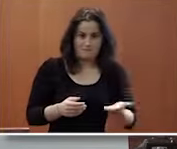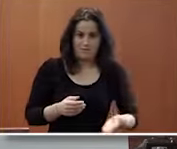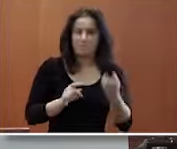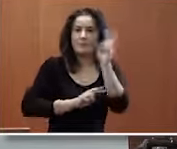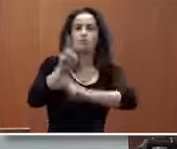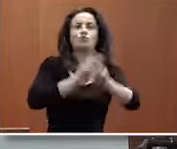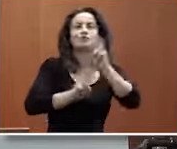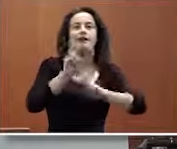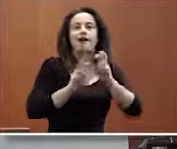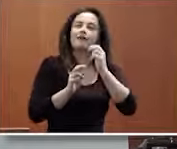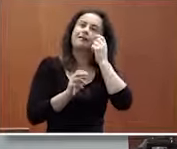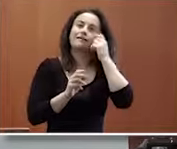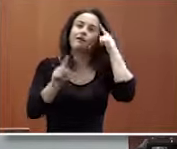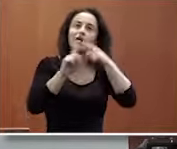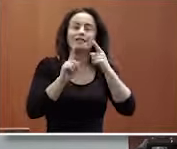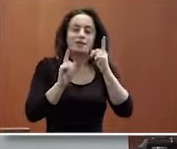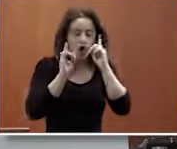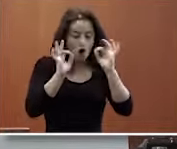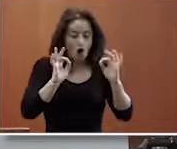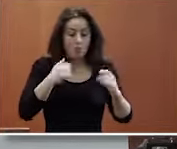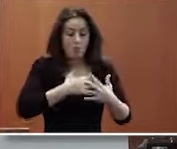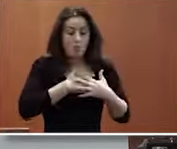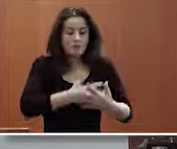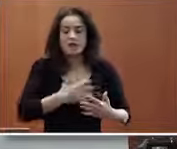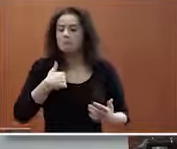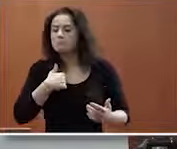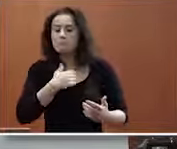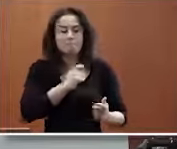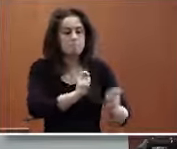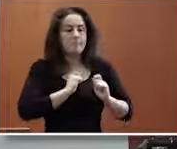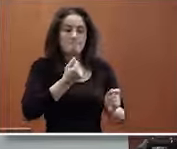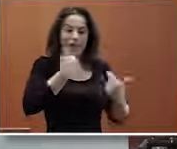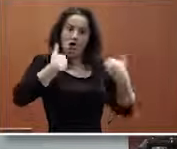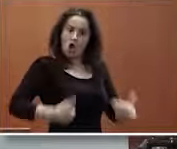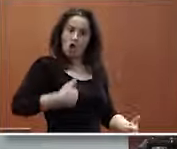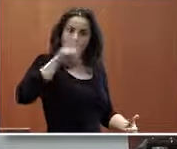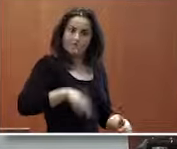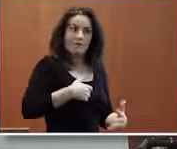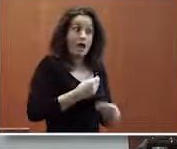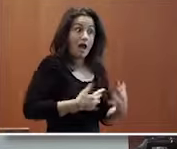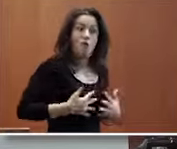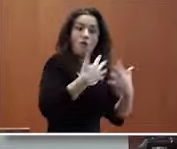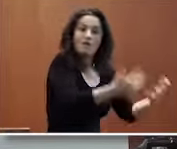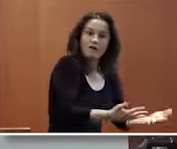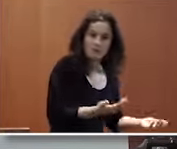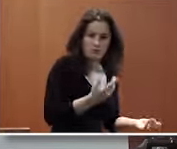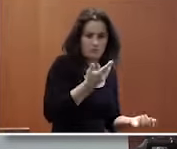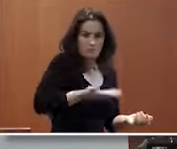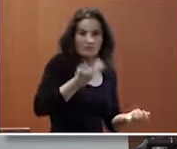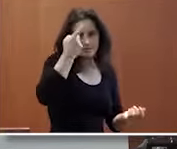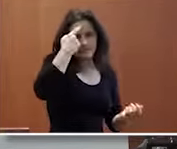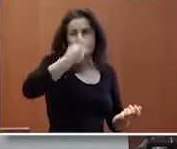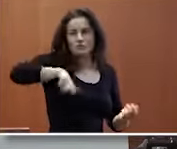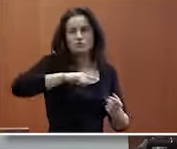sentido a veces a su vida a veces son cosas muy trascendentales que no siempre se tienen que dar pero en algunos casos sí por lo tanto tenemos que saber ser